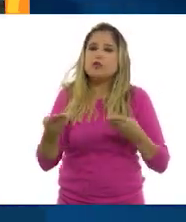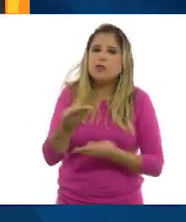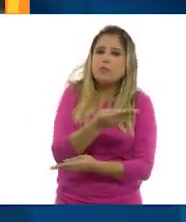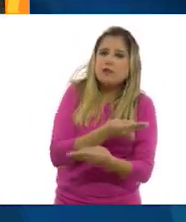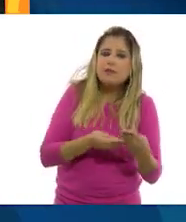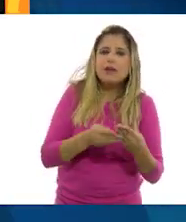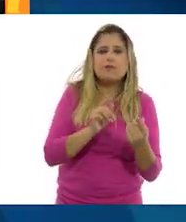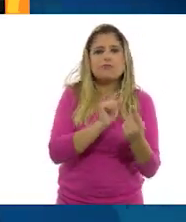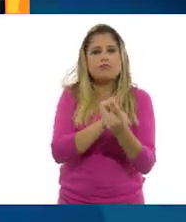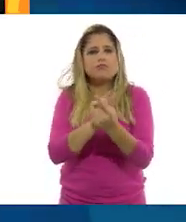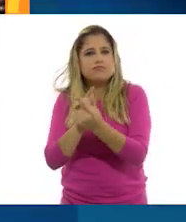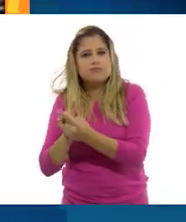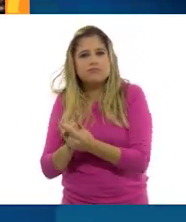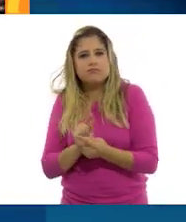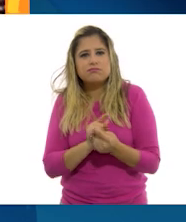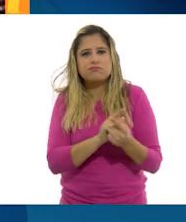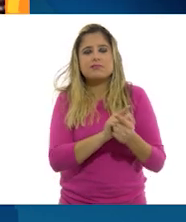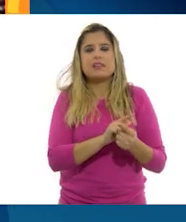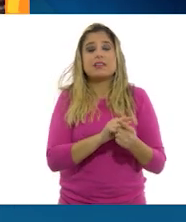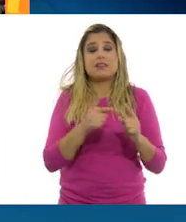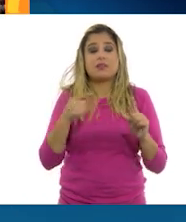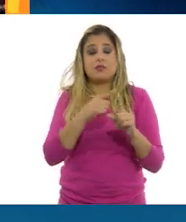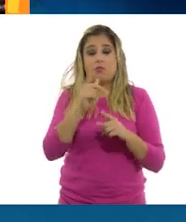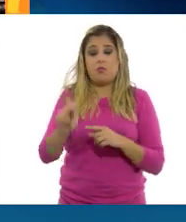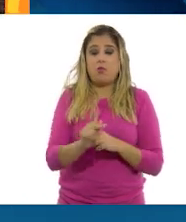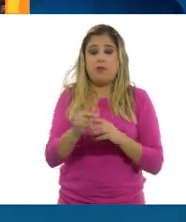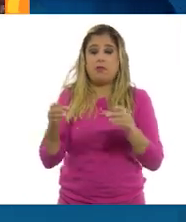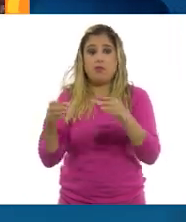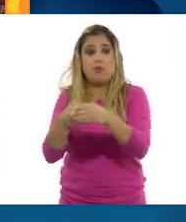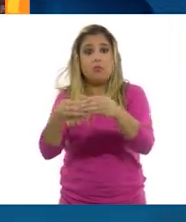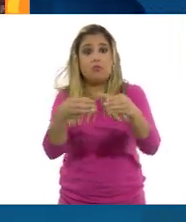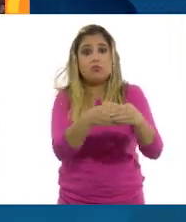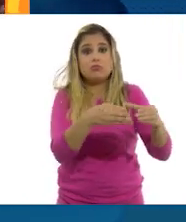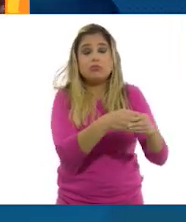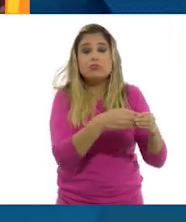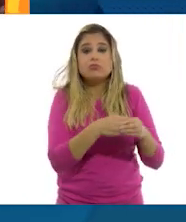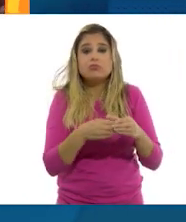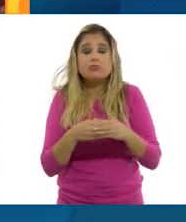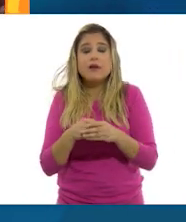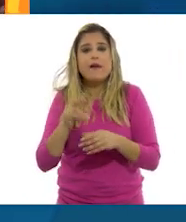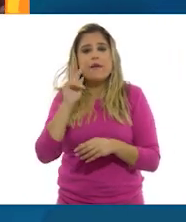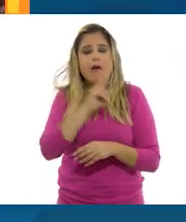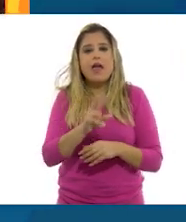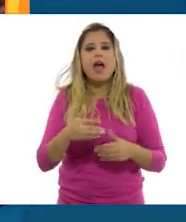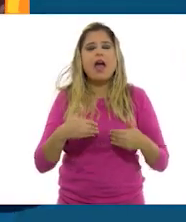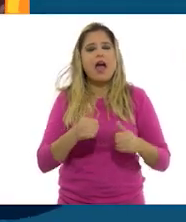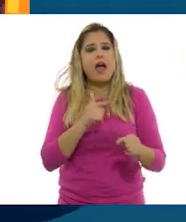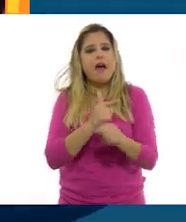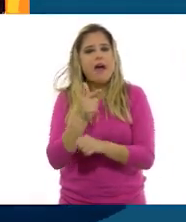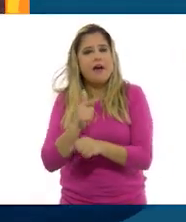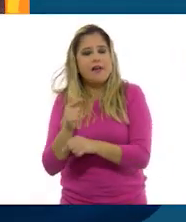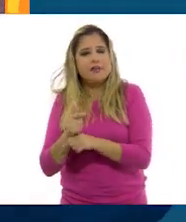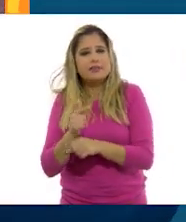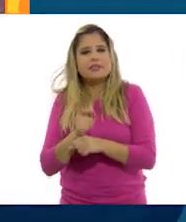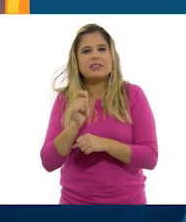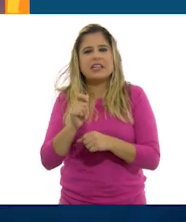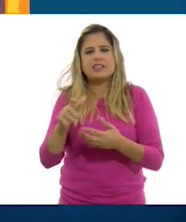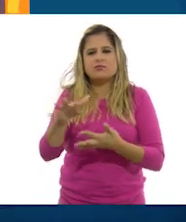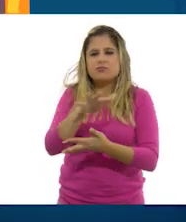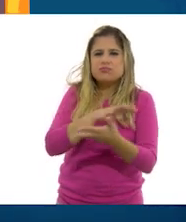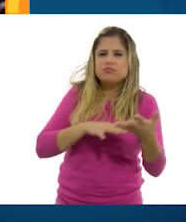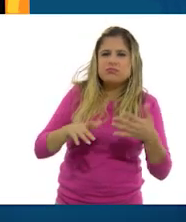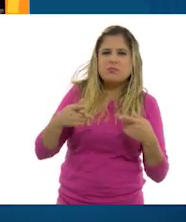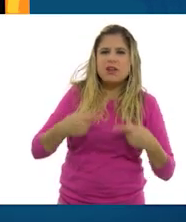porque de una etnia a otra, claro que no se puede entender, pero hay una mezcla de